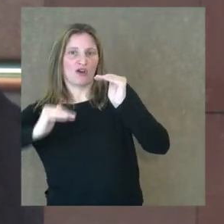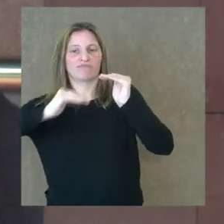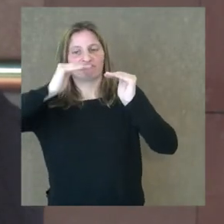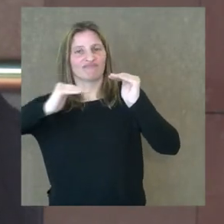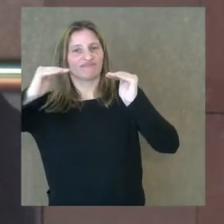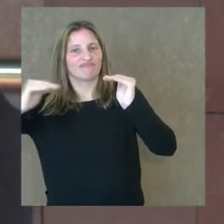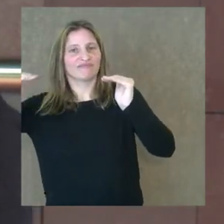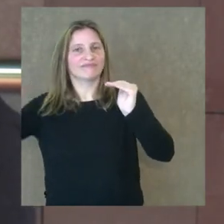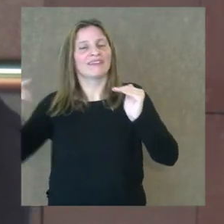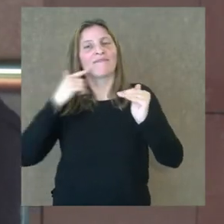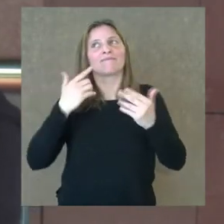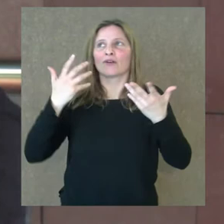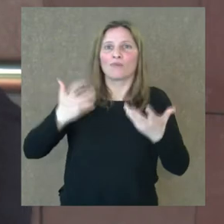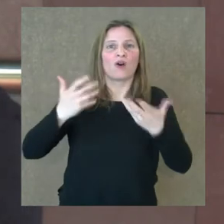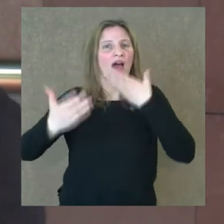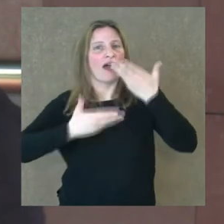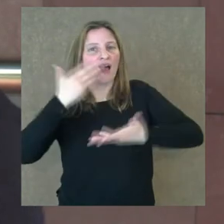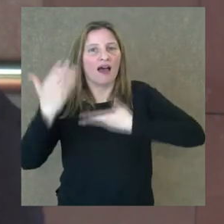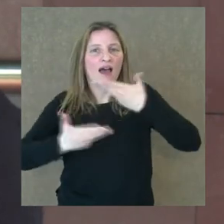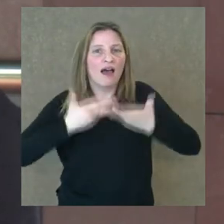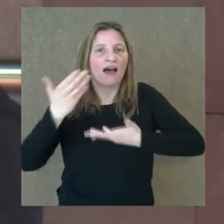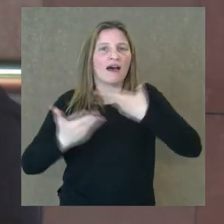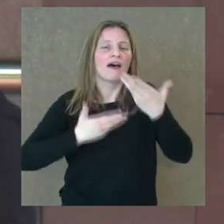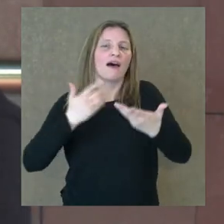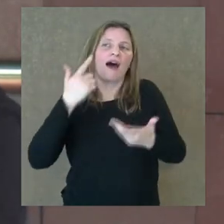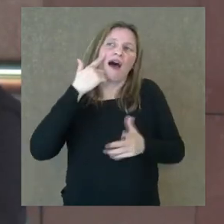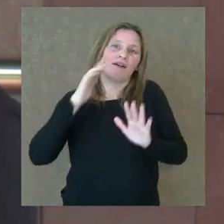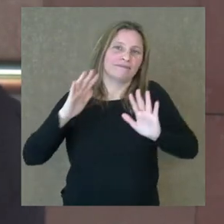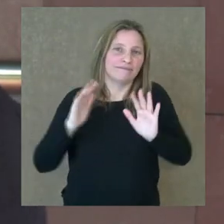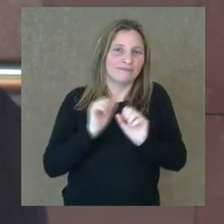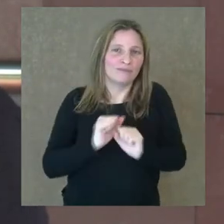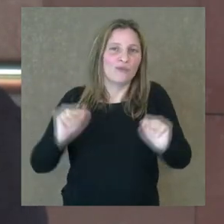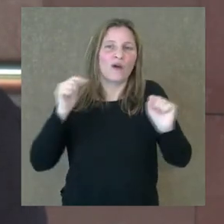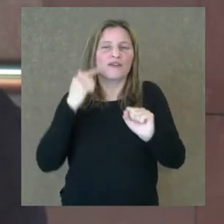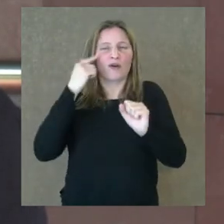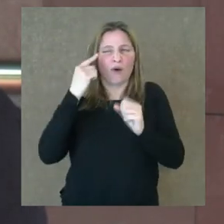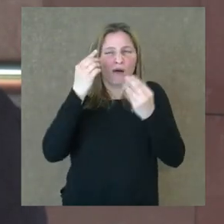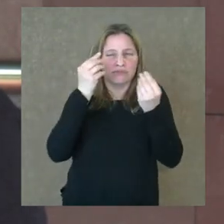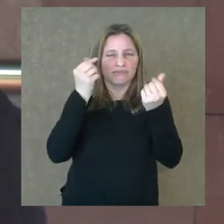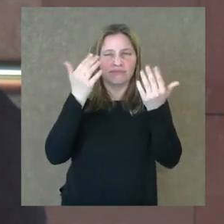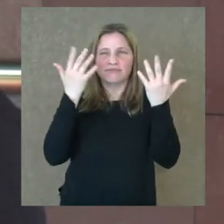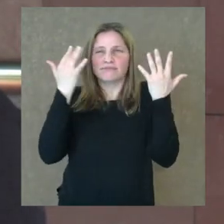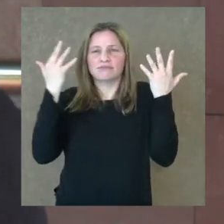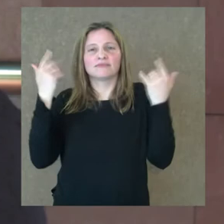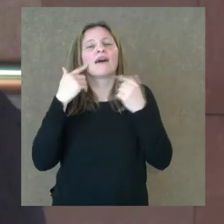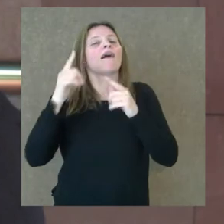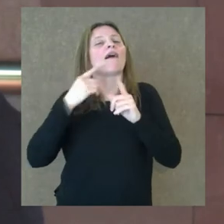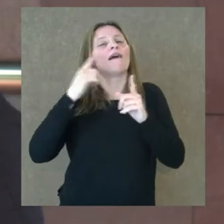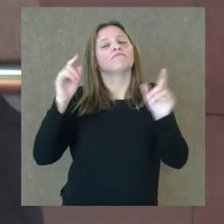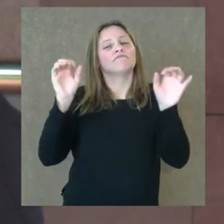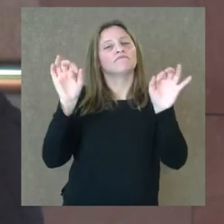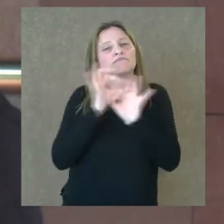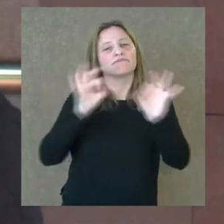que vamos a buscar que sea un trance colectivo, vamos a tratar de inducirlos hacia un trance colectivo en una